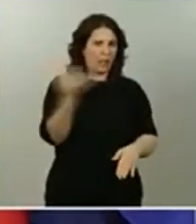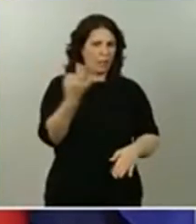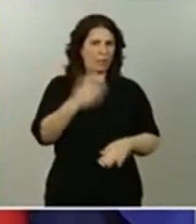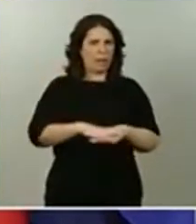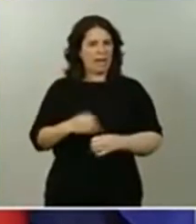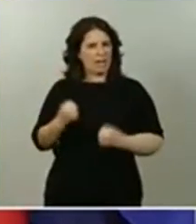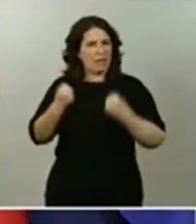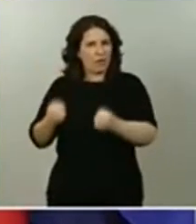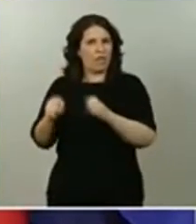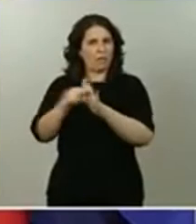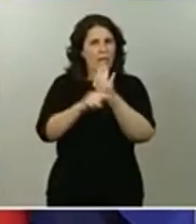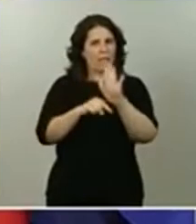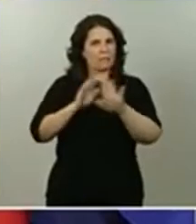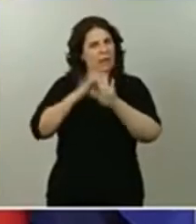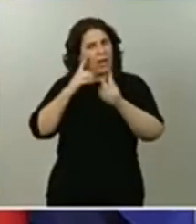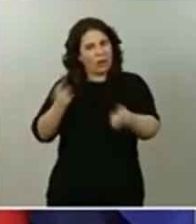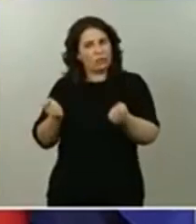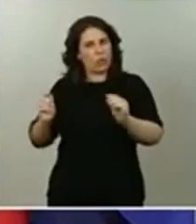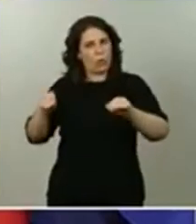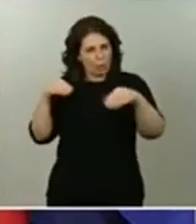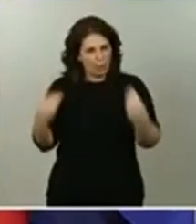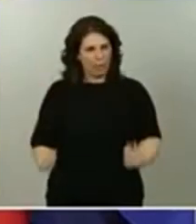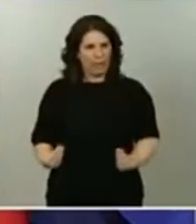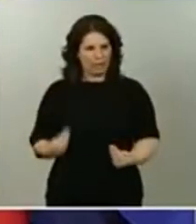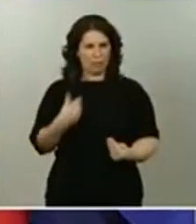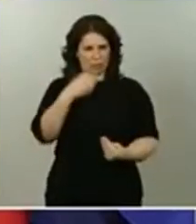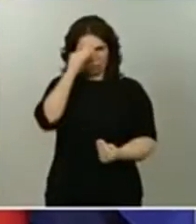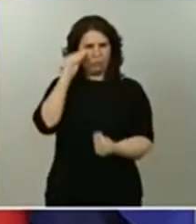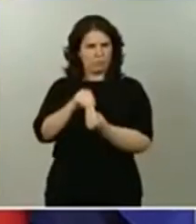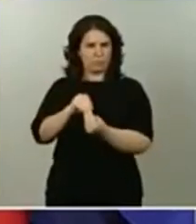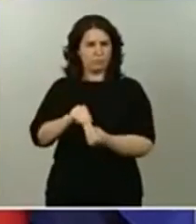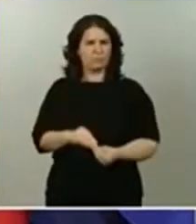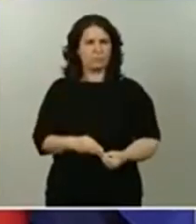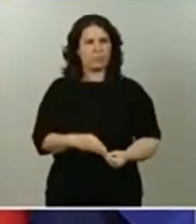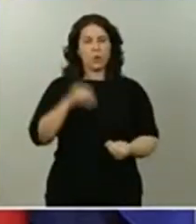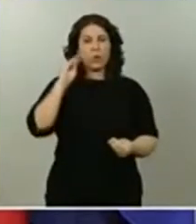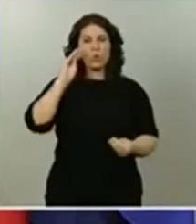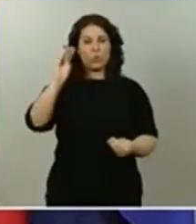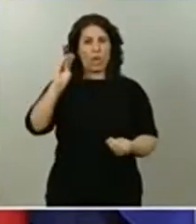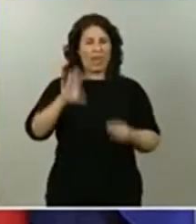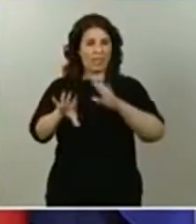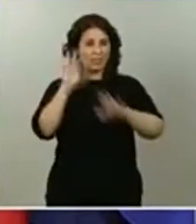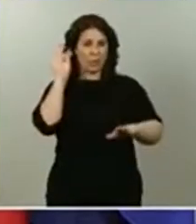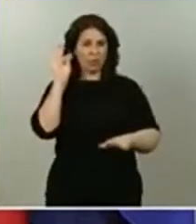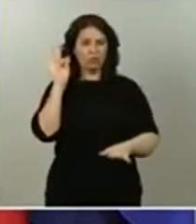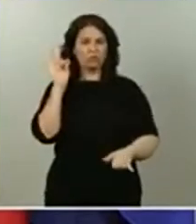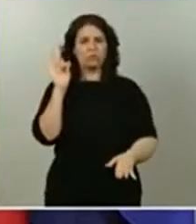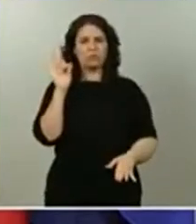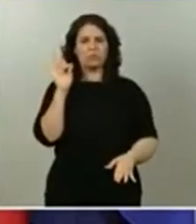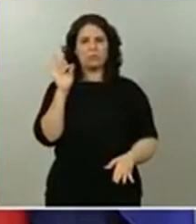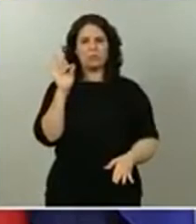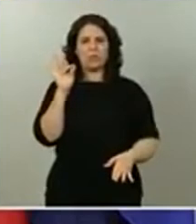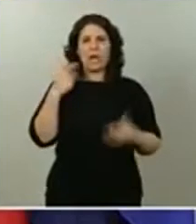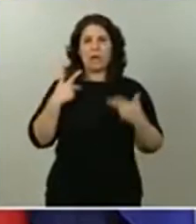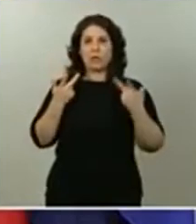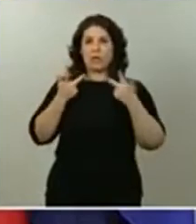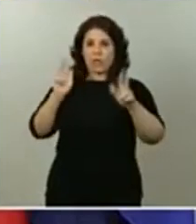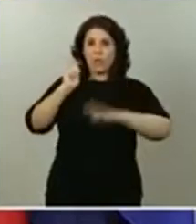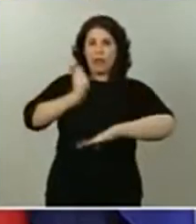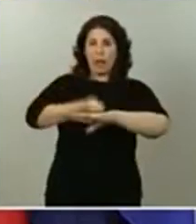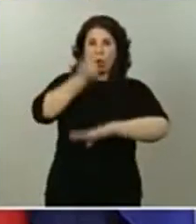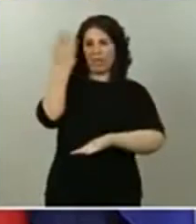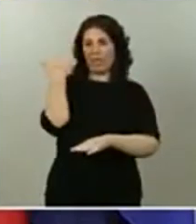acabar de controlar este brote. La decisión que tomaron no contó con la autorización de la juez el domingo por la noche.